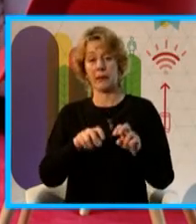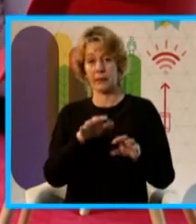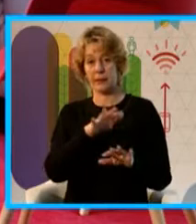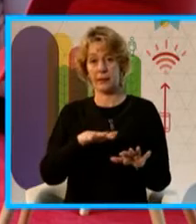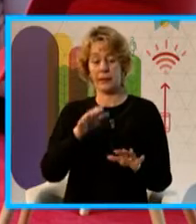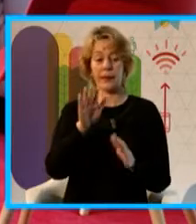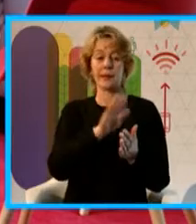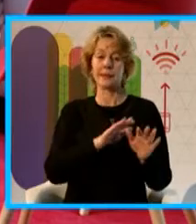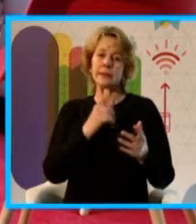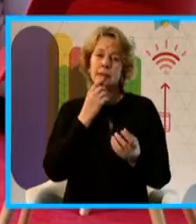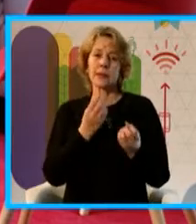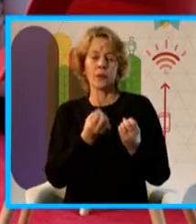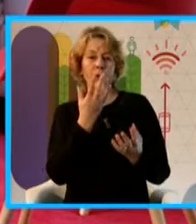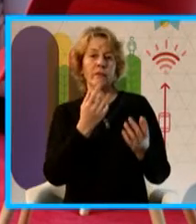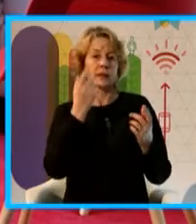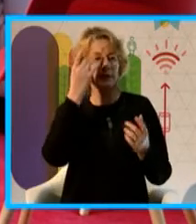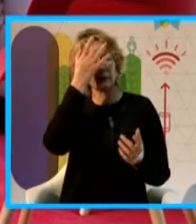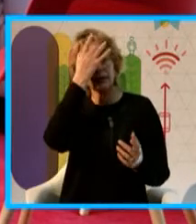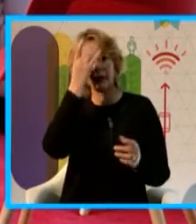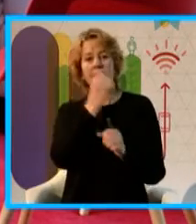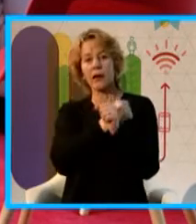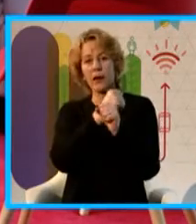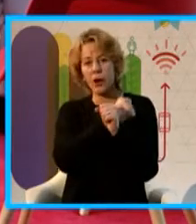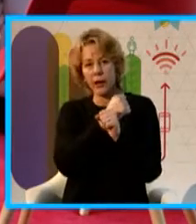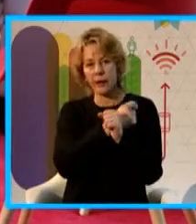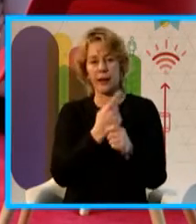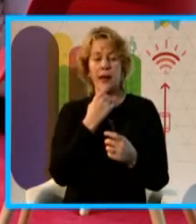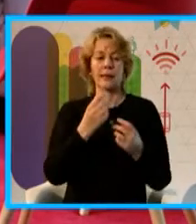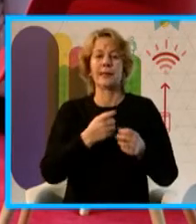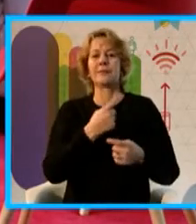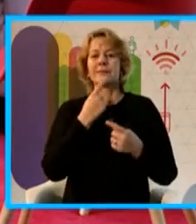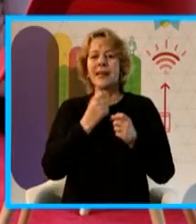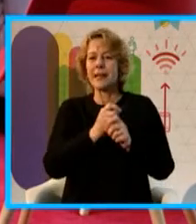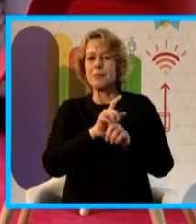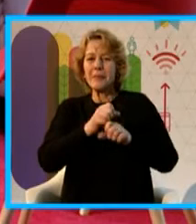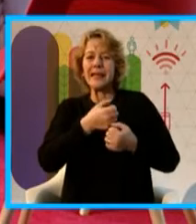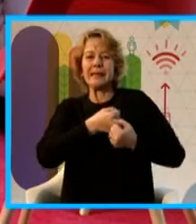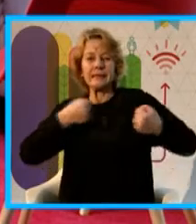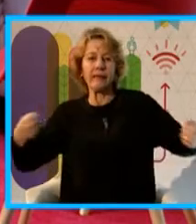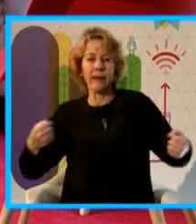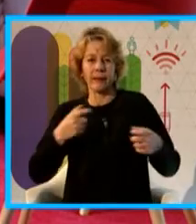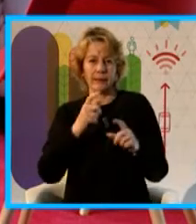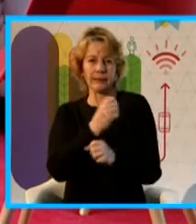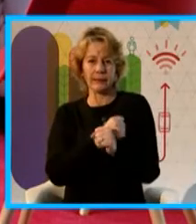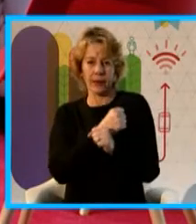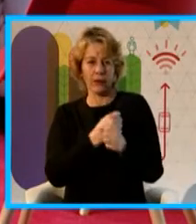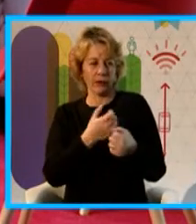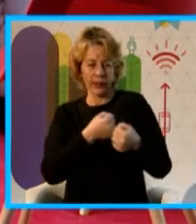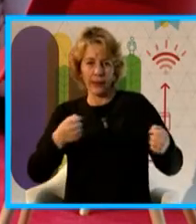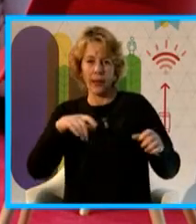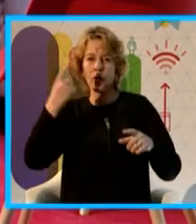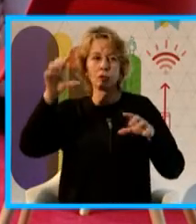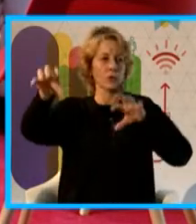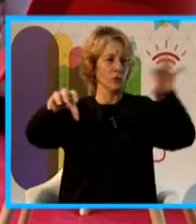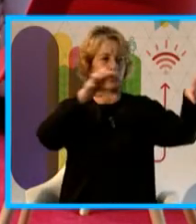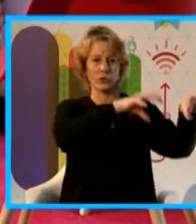generar relaciones sociales y culturales, extender el uso de la tecnología de los hogares hacia el parque. Esto de alguna manera también es,